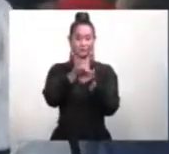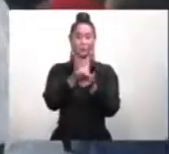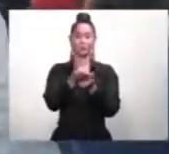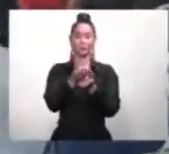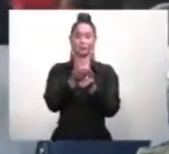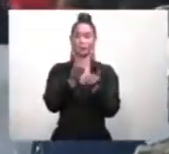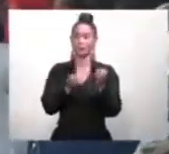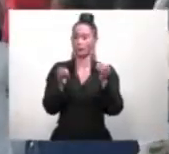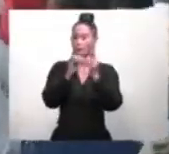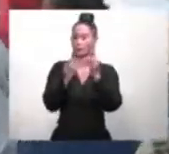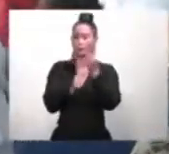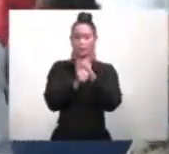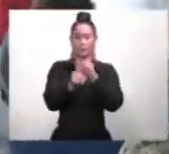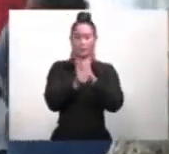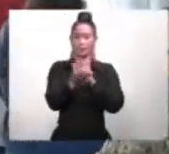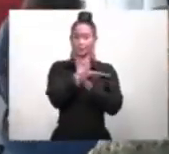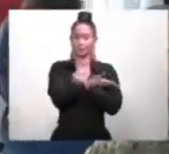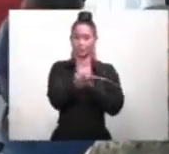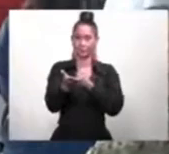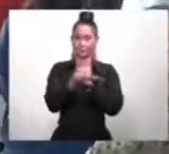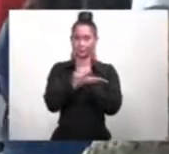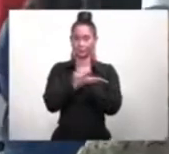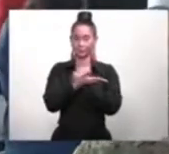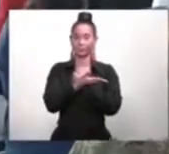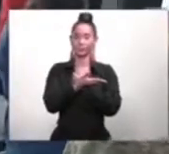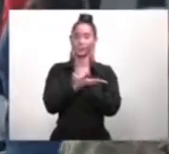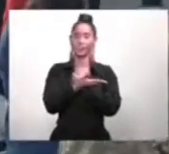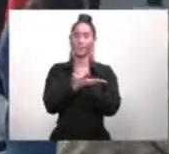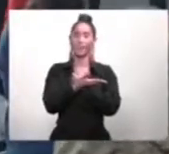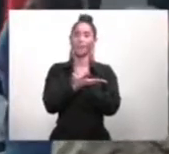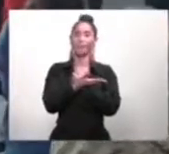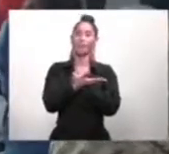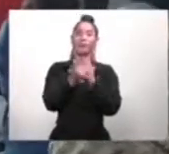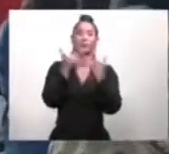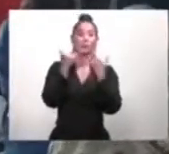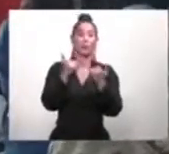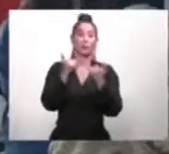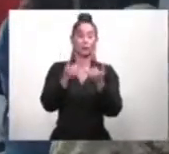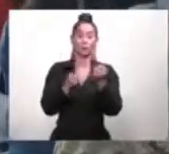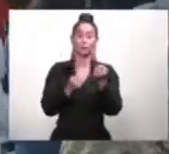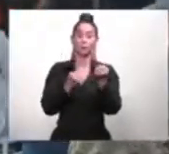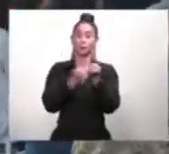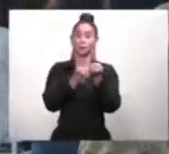primera línea que está apoyando